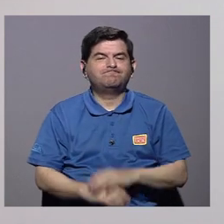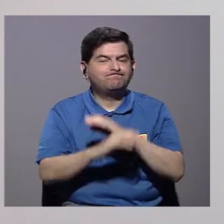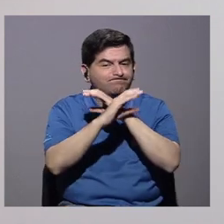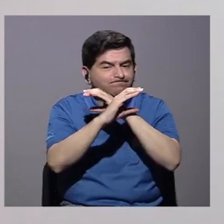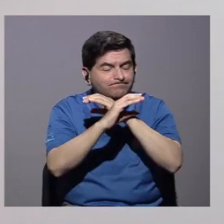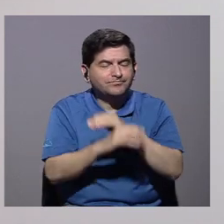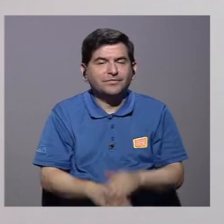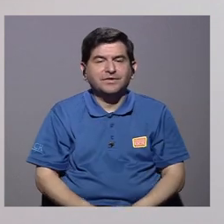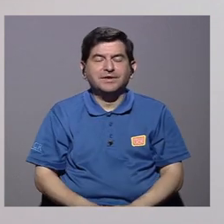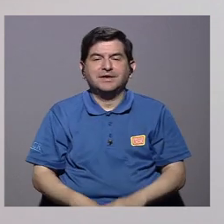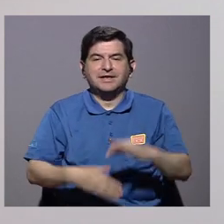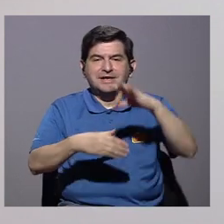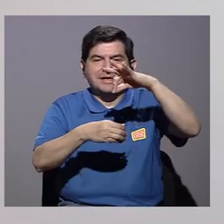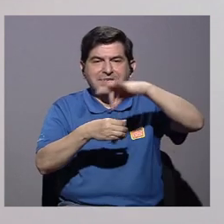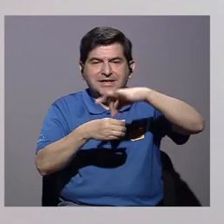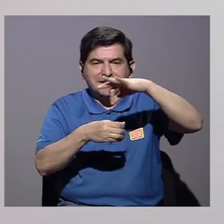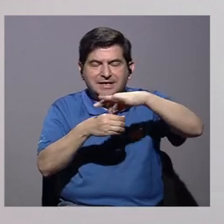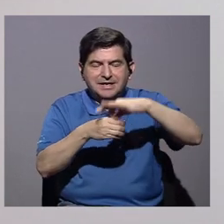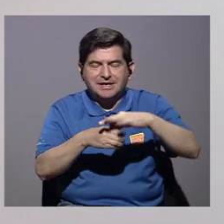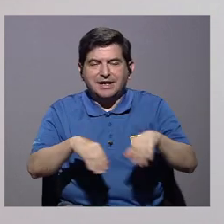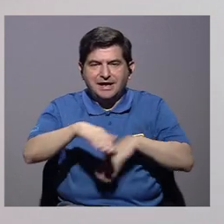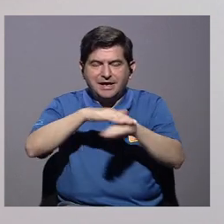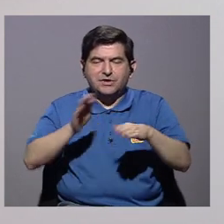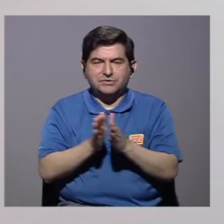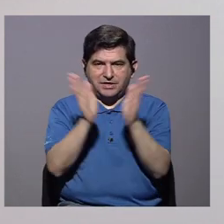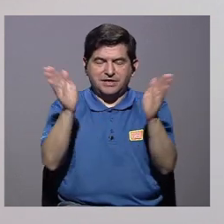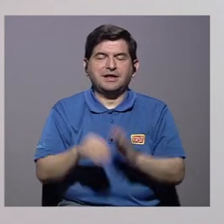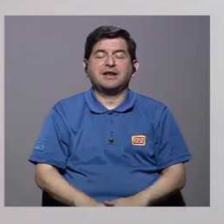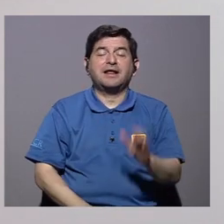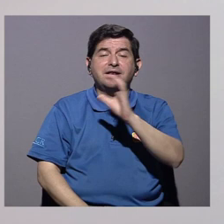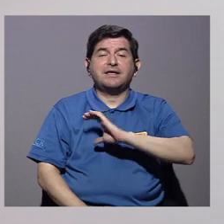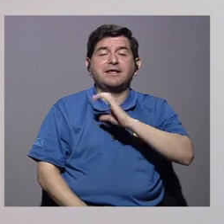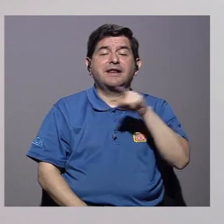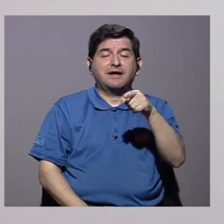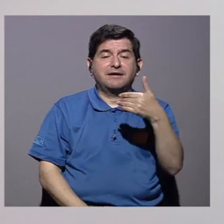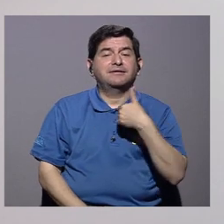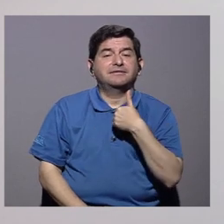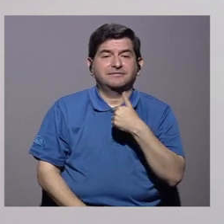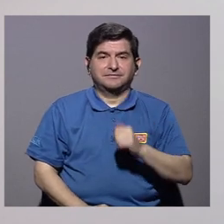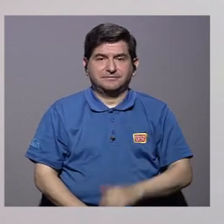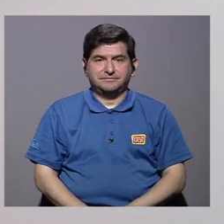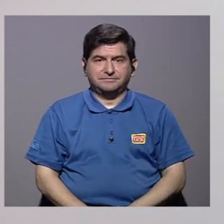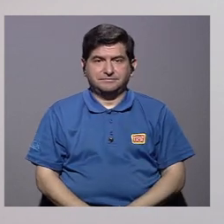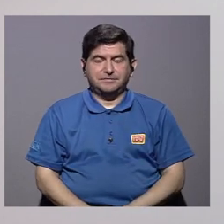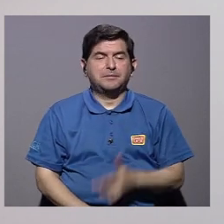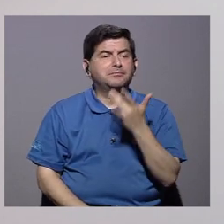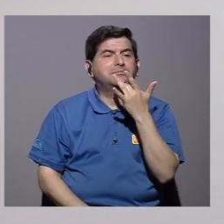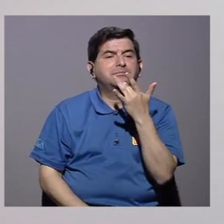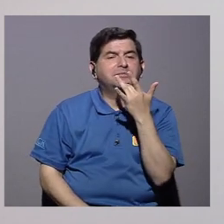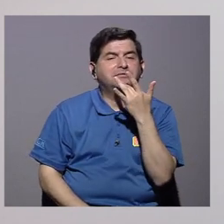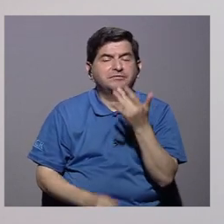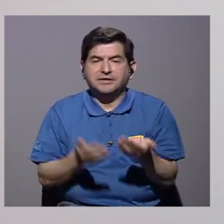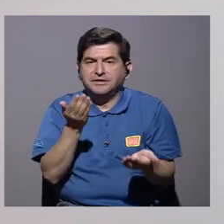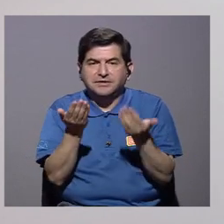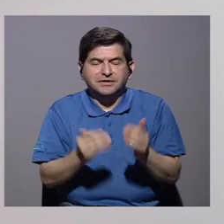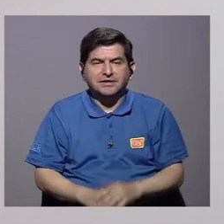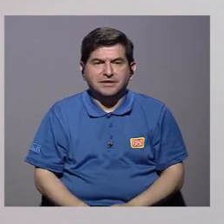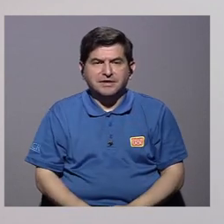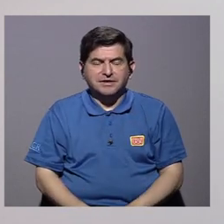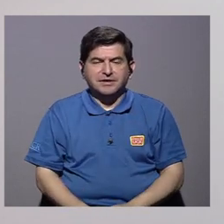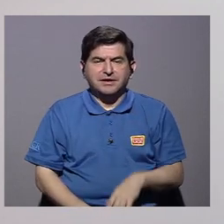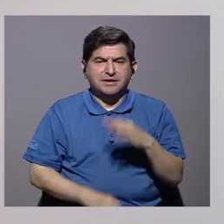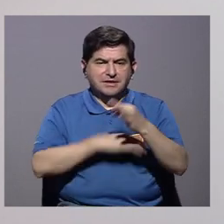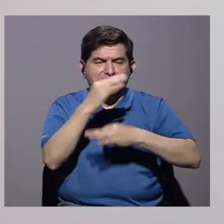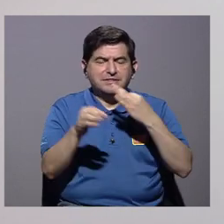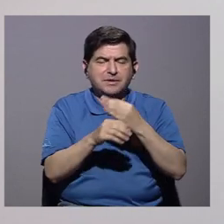frijoles. Además, tenemos que cuidar el consumo de granos básicos en general. La calidad de esos granos básicos.